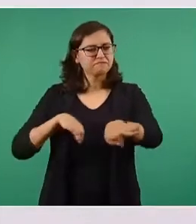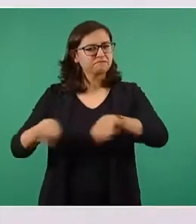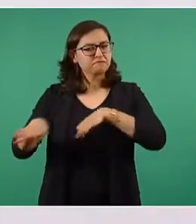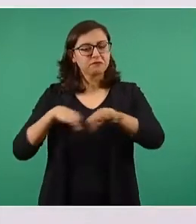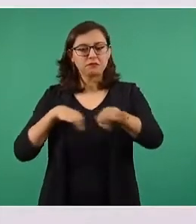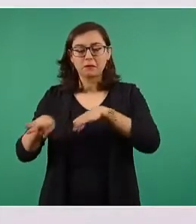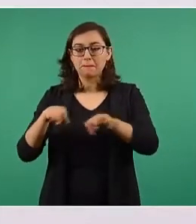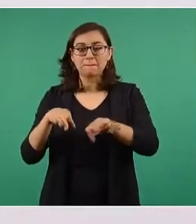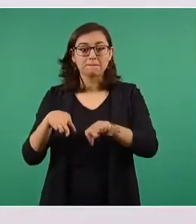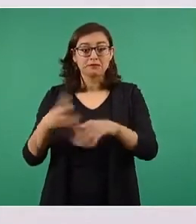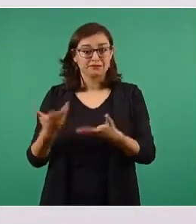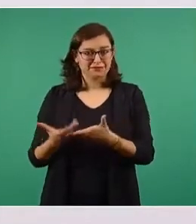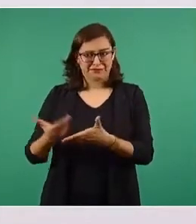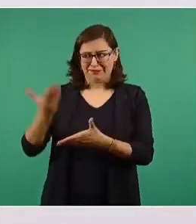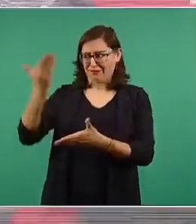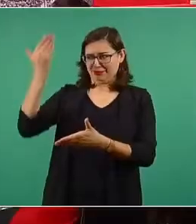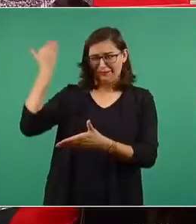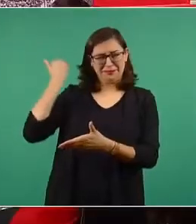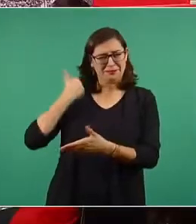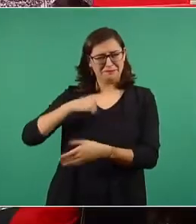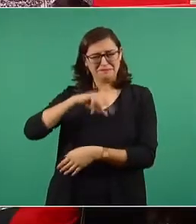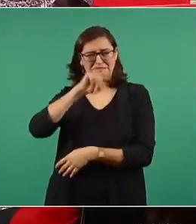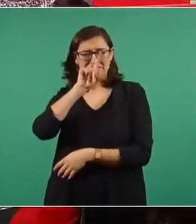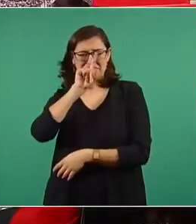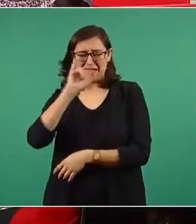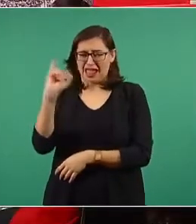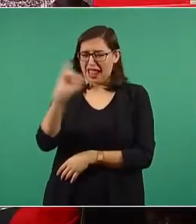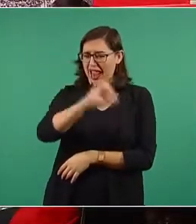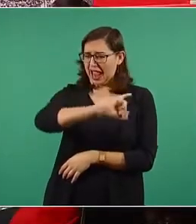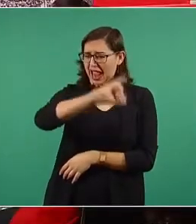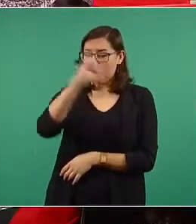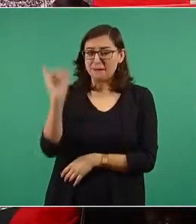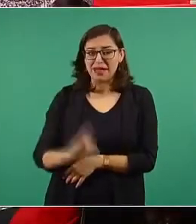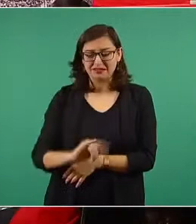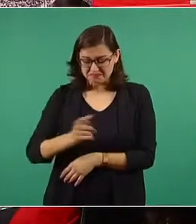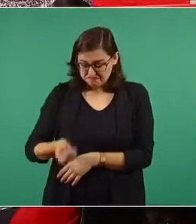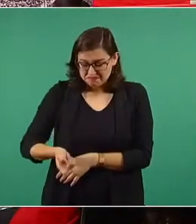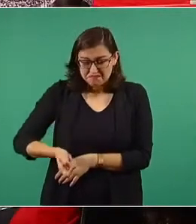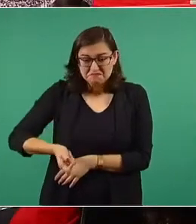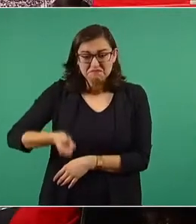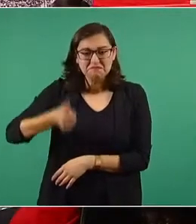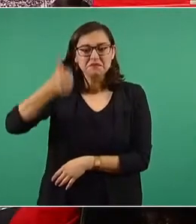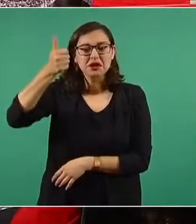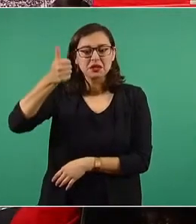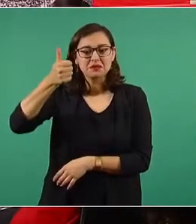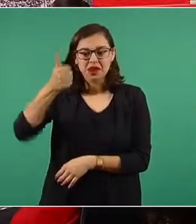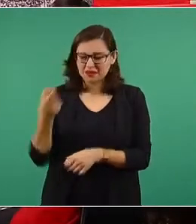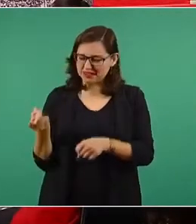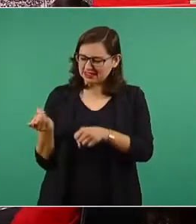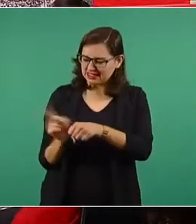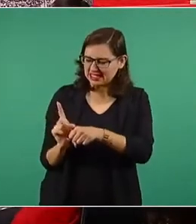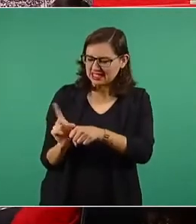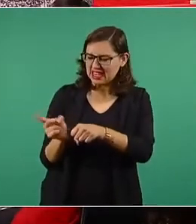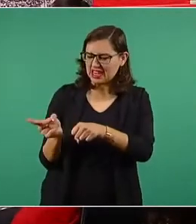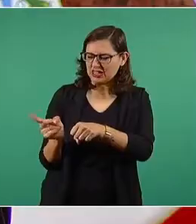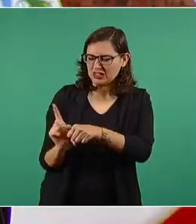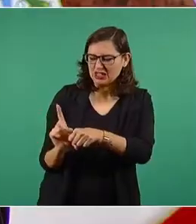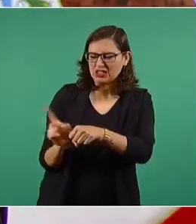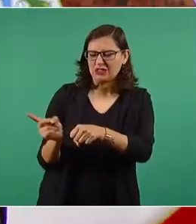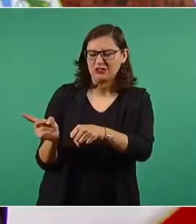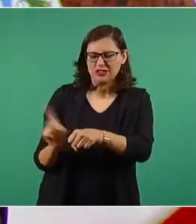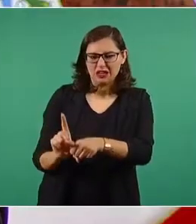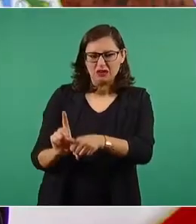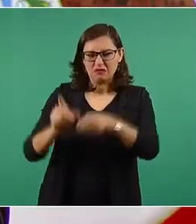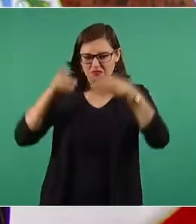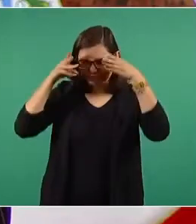en la historia del país un gobierno había destinado tanto